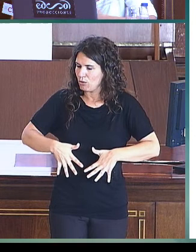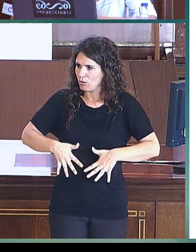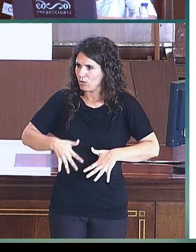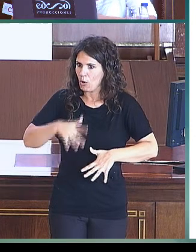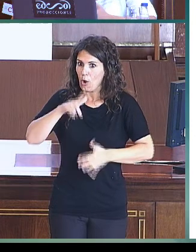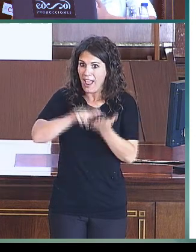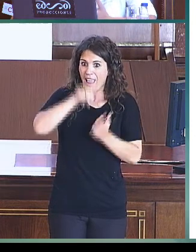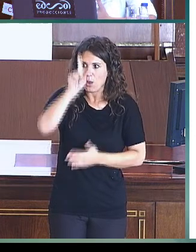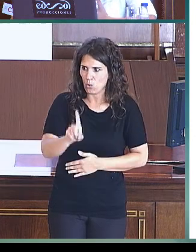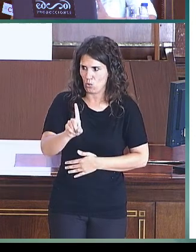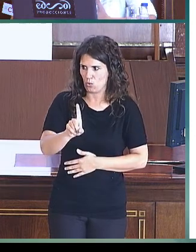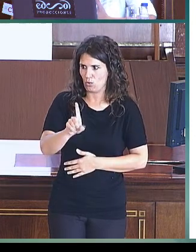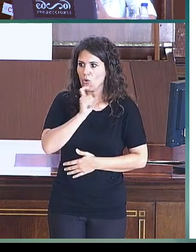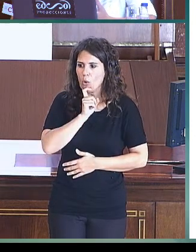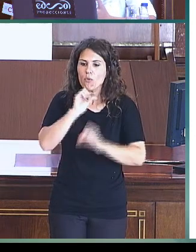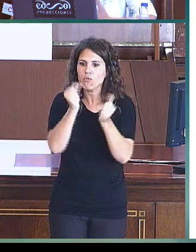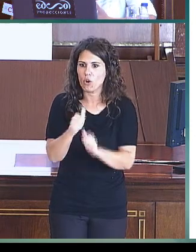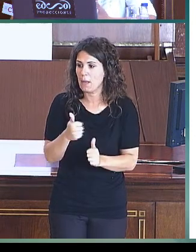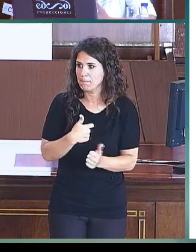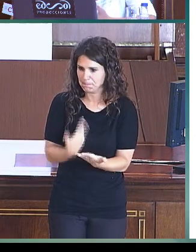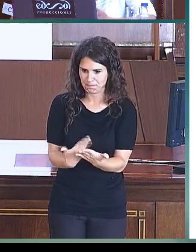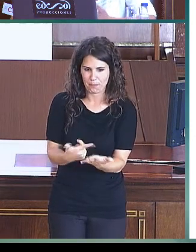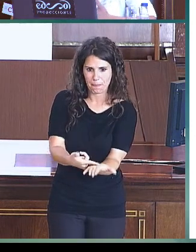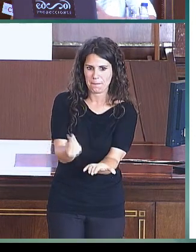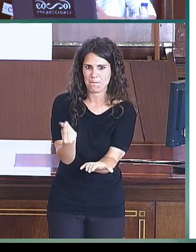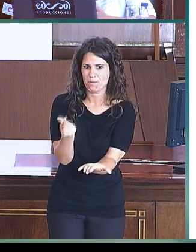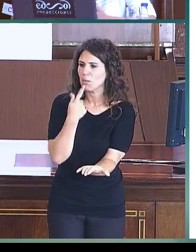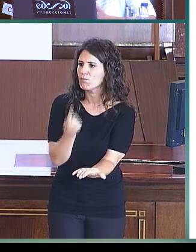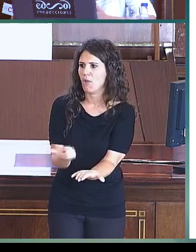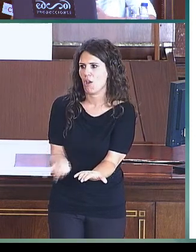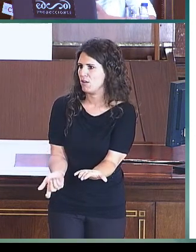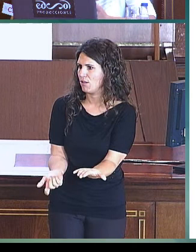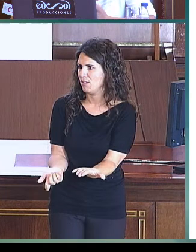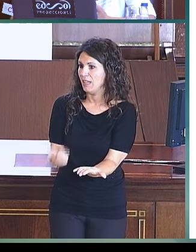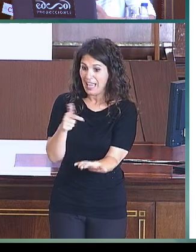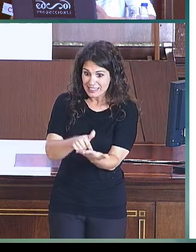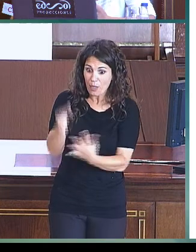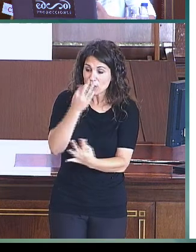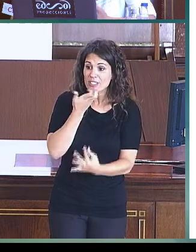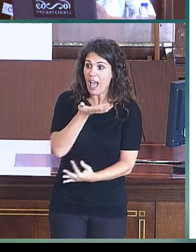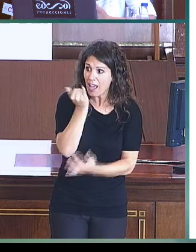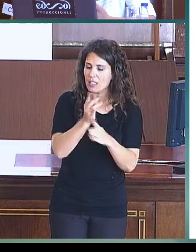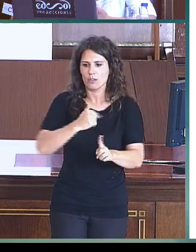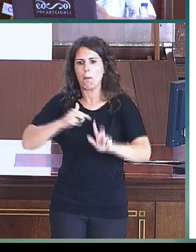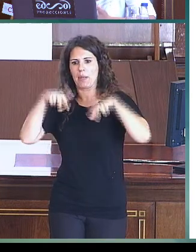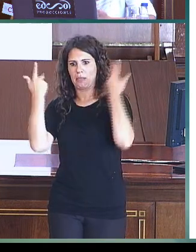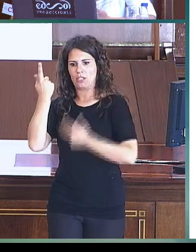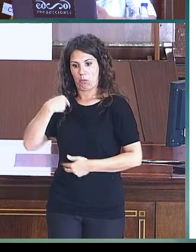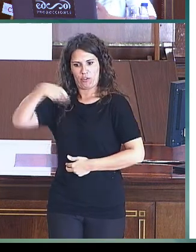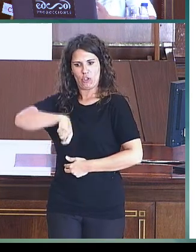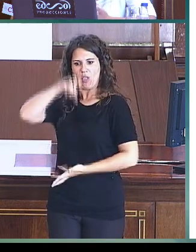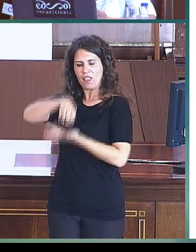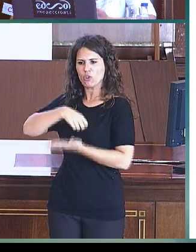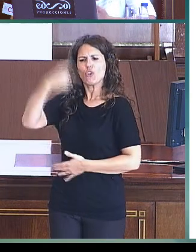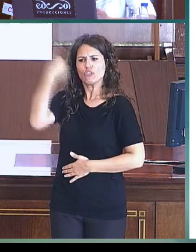L1. Datos que nos permitan saber a los profesionales de los centros qué es lo que debemos esperar